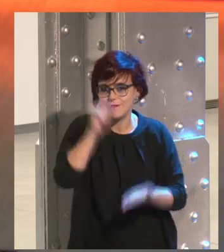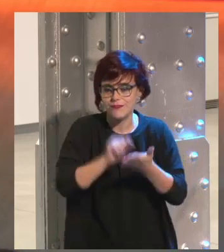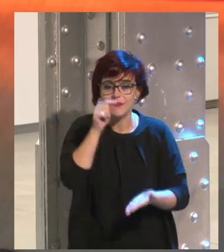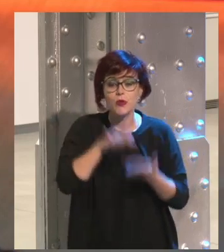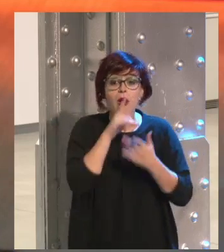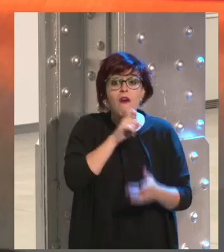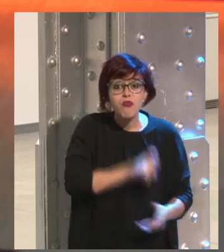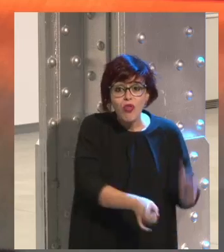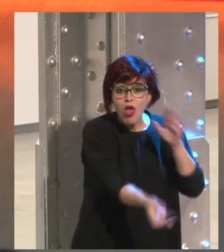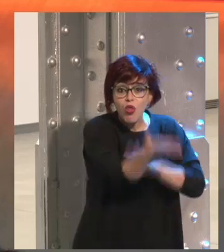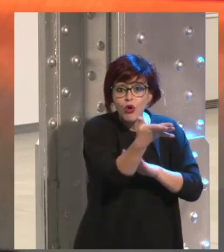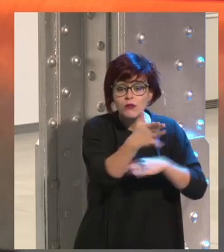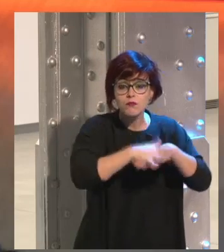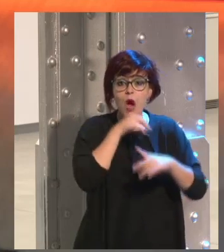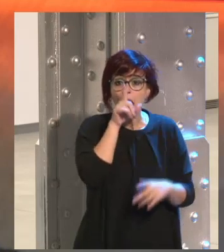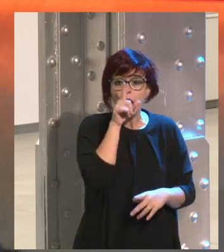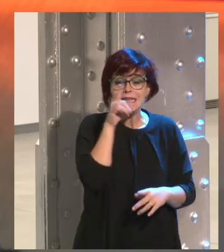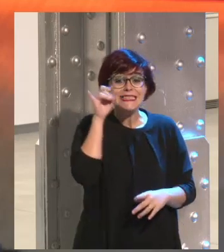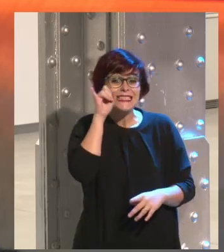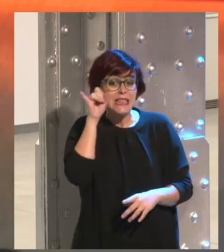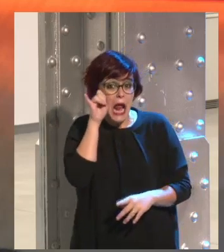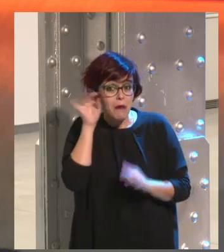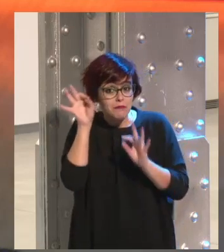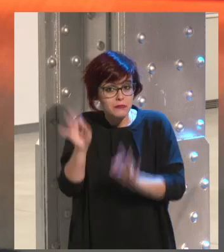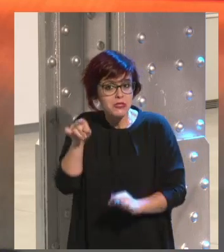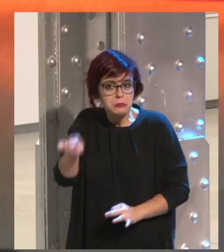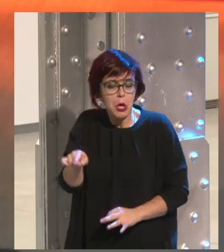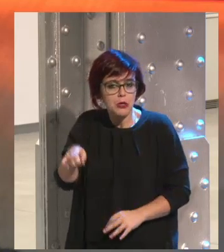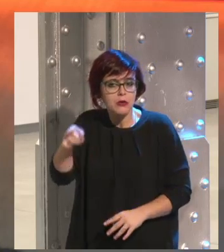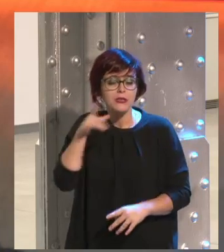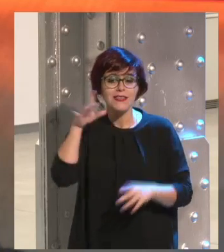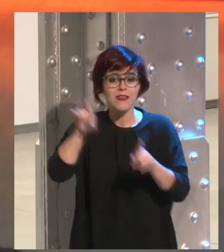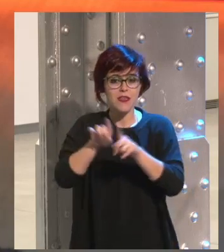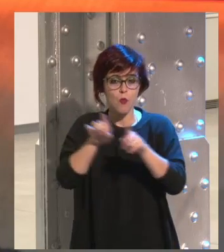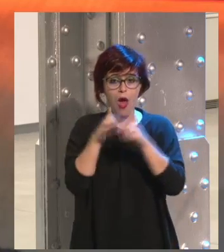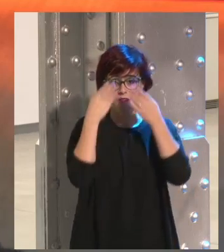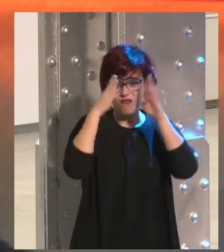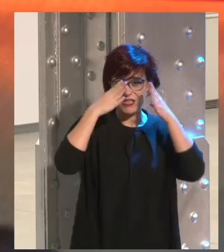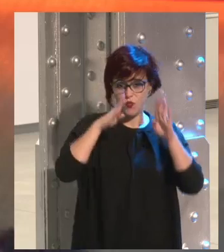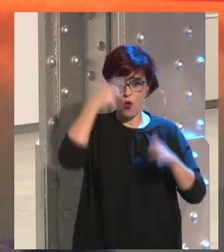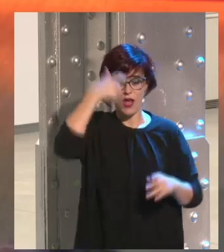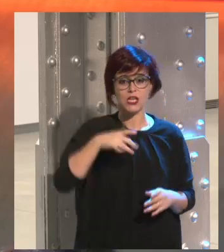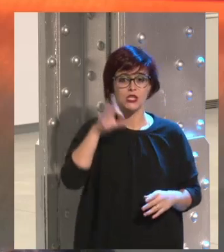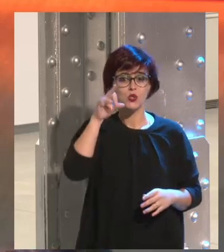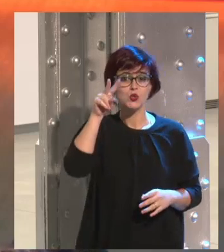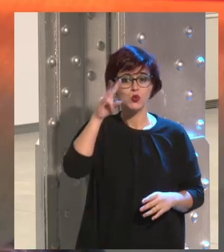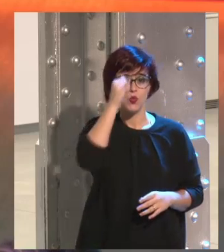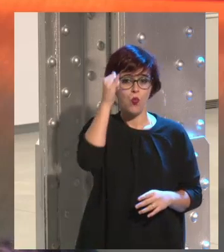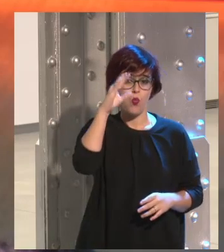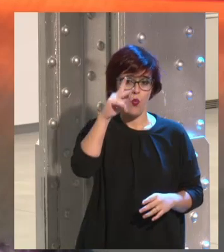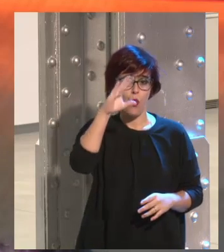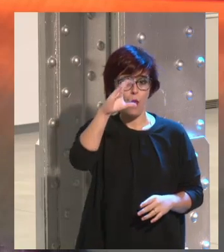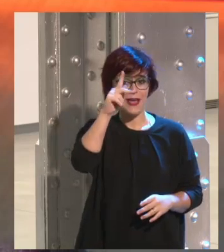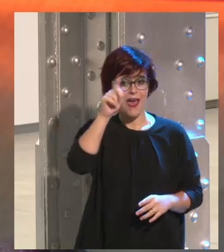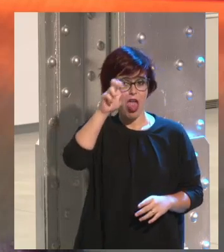fundador, no sabía, ni el propio Zuckerberg, cuando empezó con su book de fotos de chicas de su universidad,